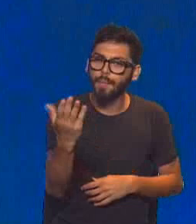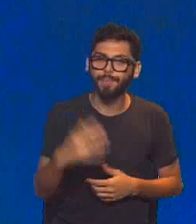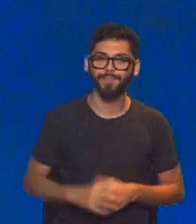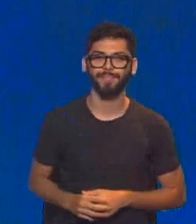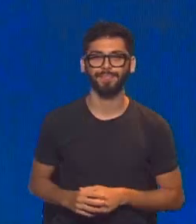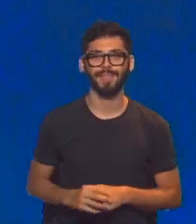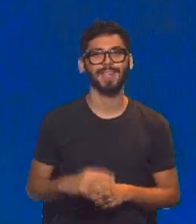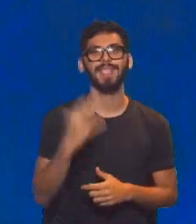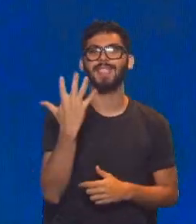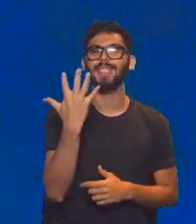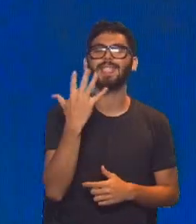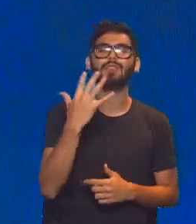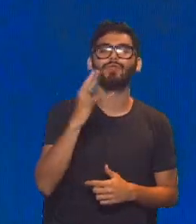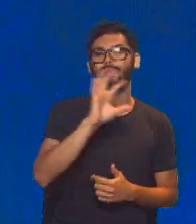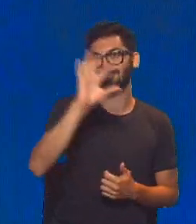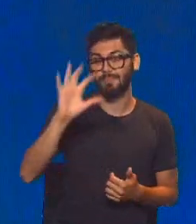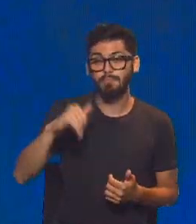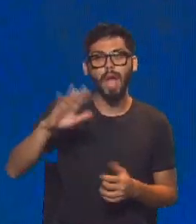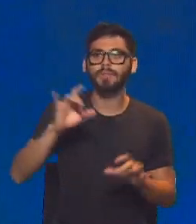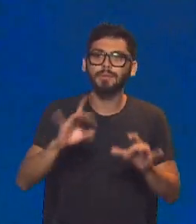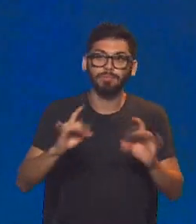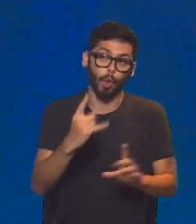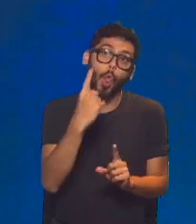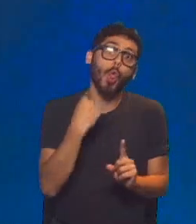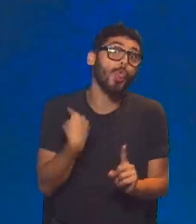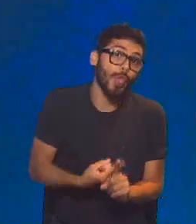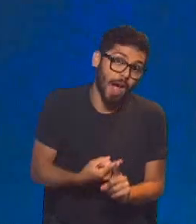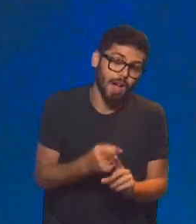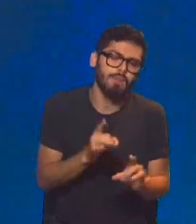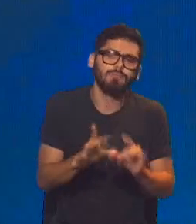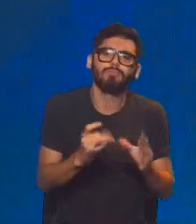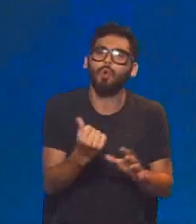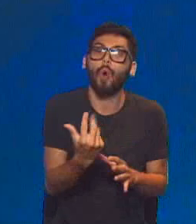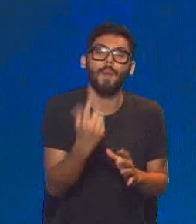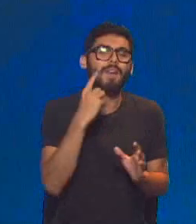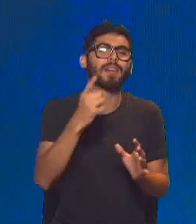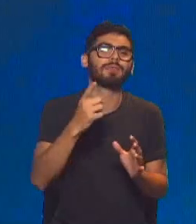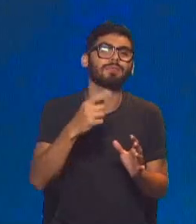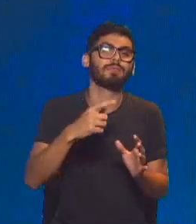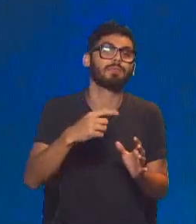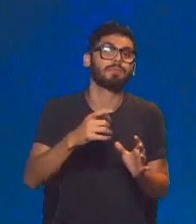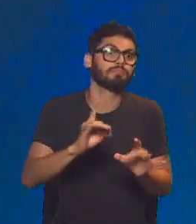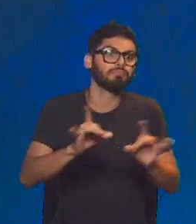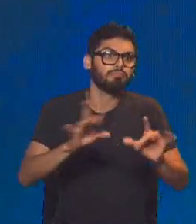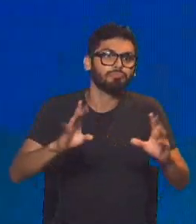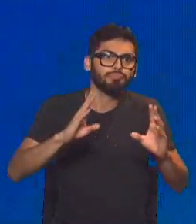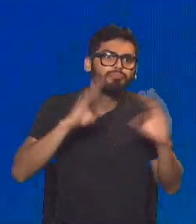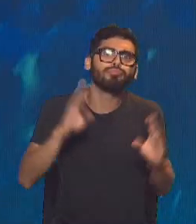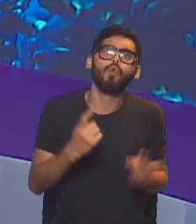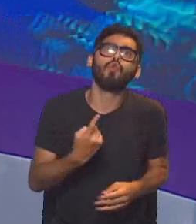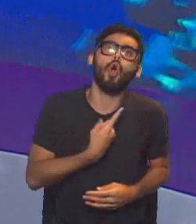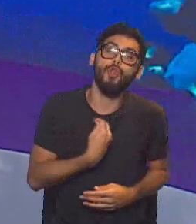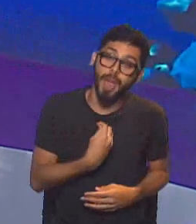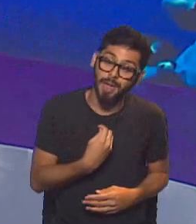cinco lugares que mayor cantidad de contagios han tenido en estas 24 horas para ver los puntos más altos, los picos de contagios en nuestro país